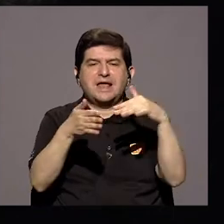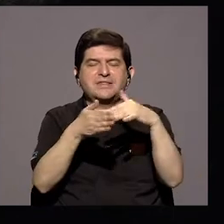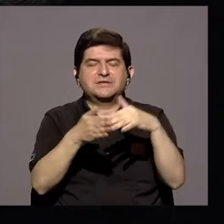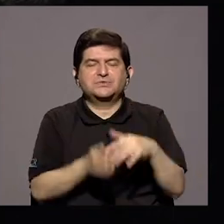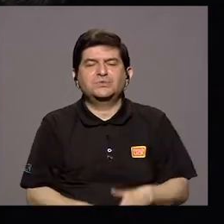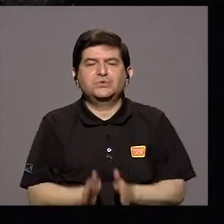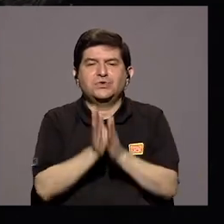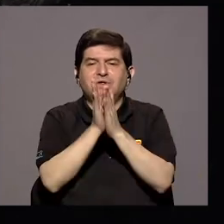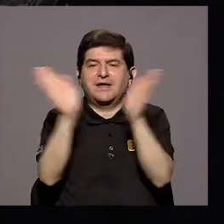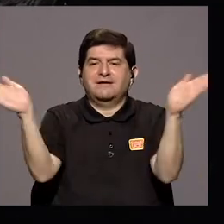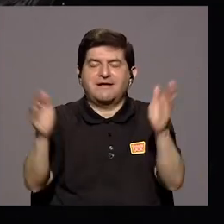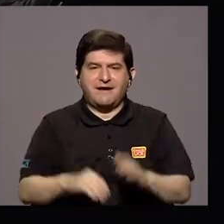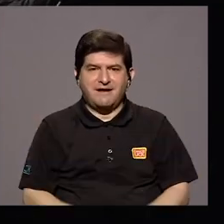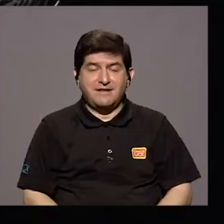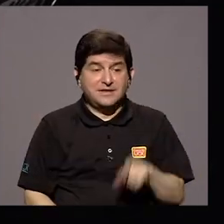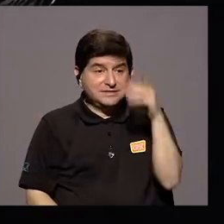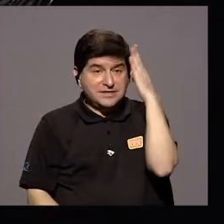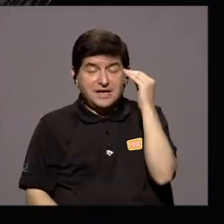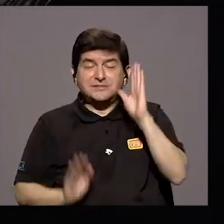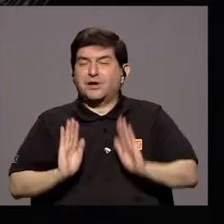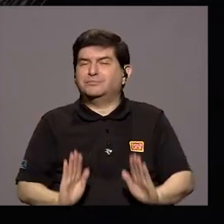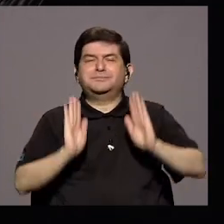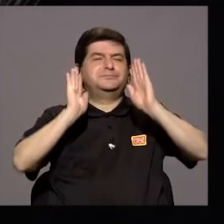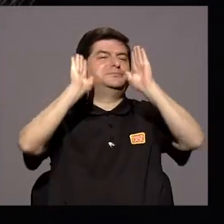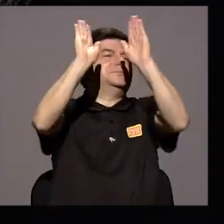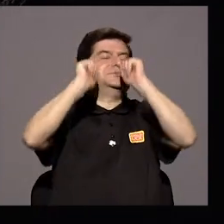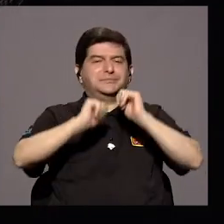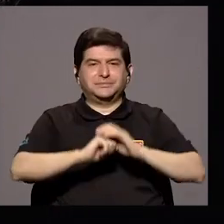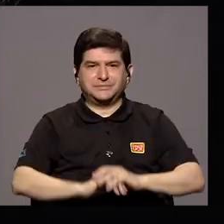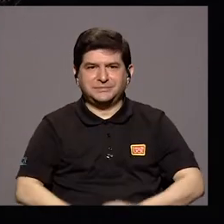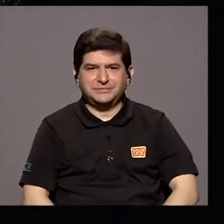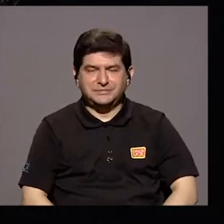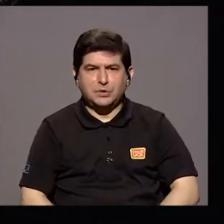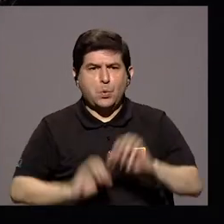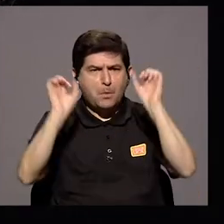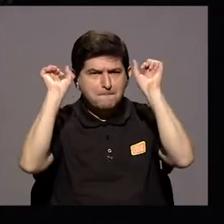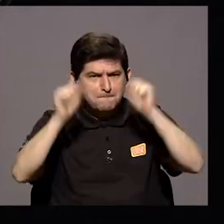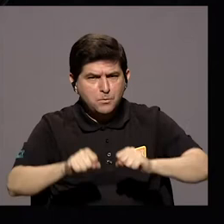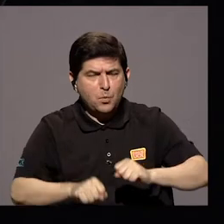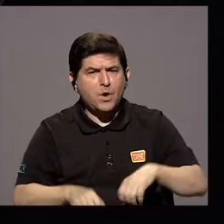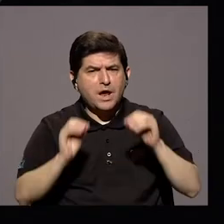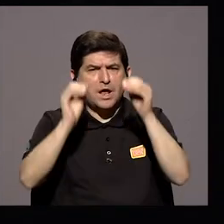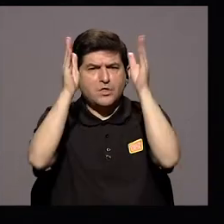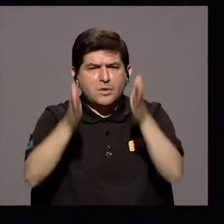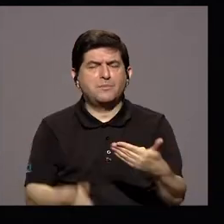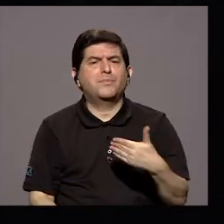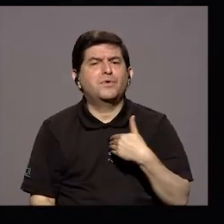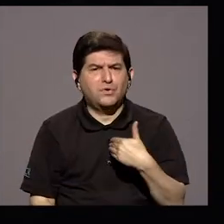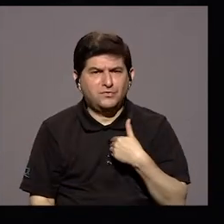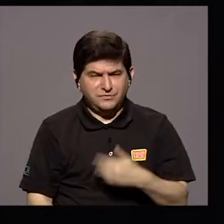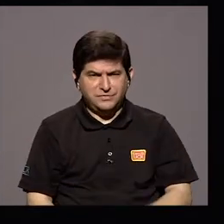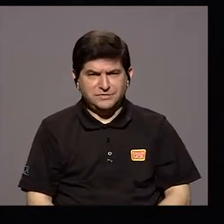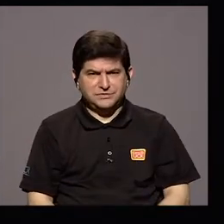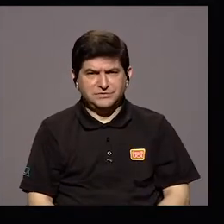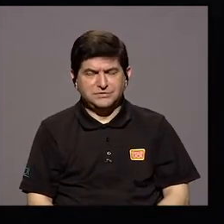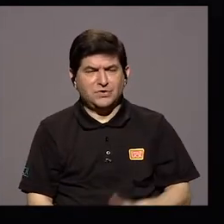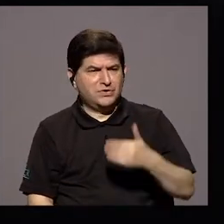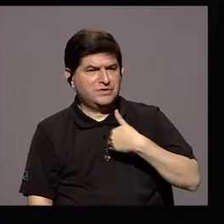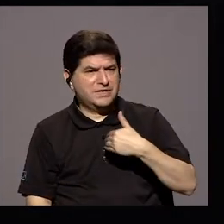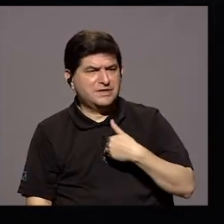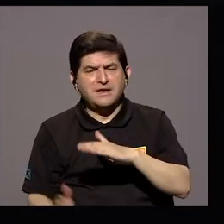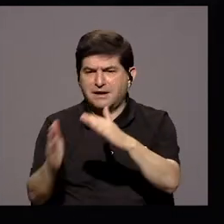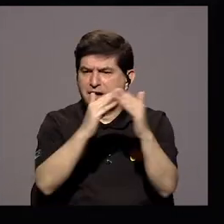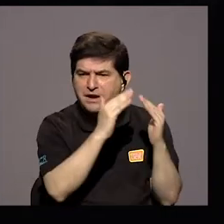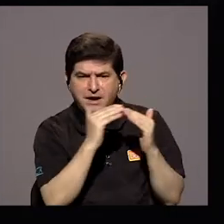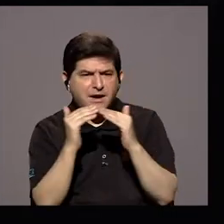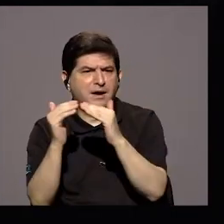Humanidades Entonces, esa es una experiencia maravillosa Que puede tener un docente De poder recibir esa